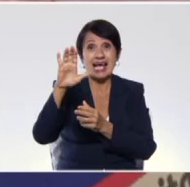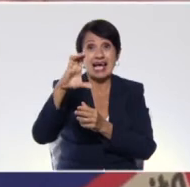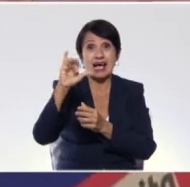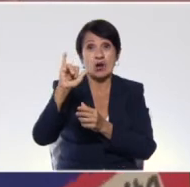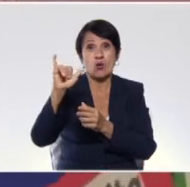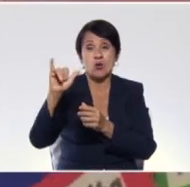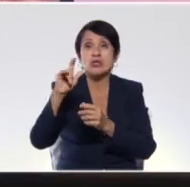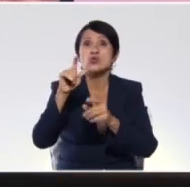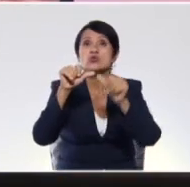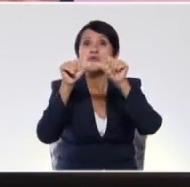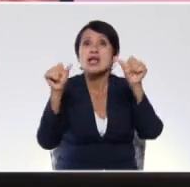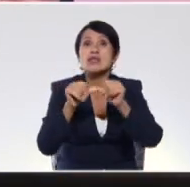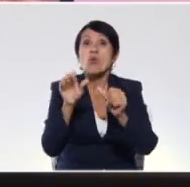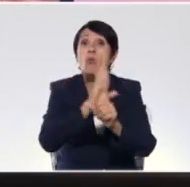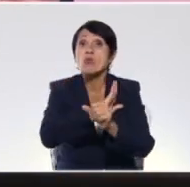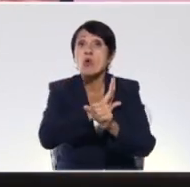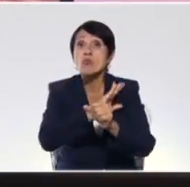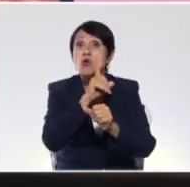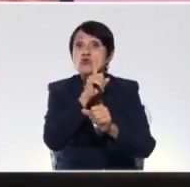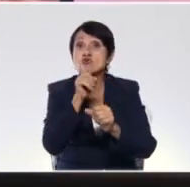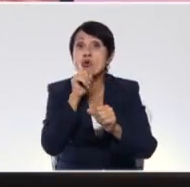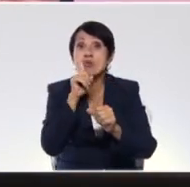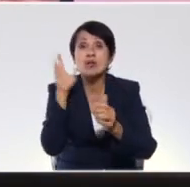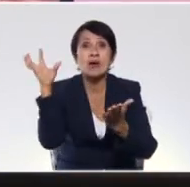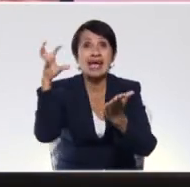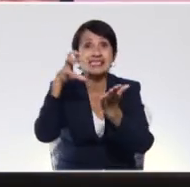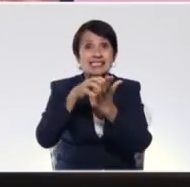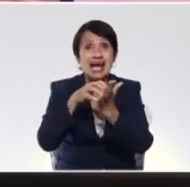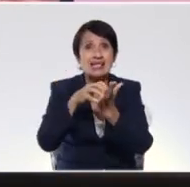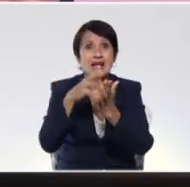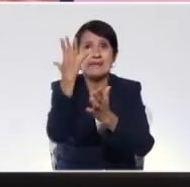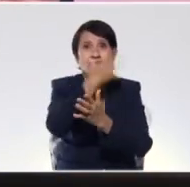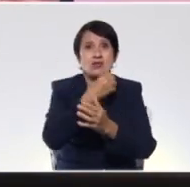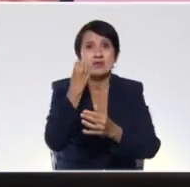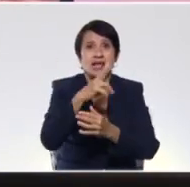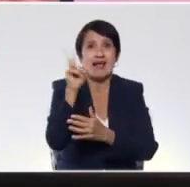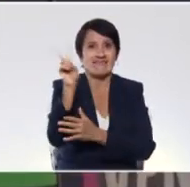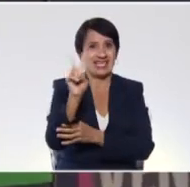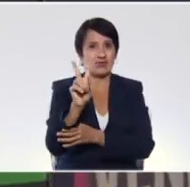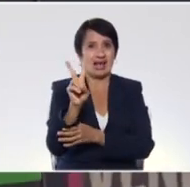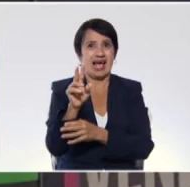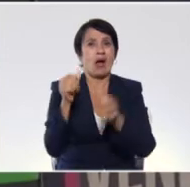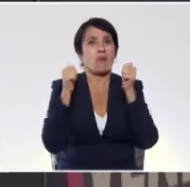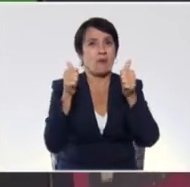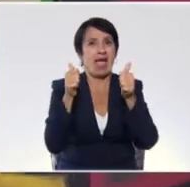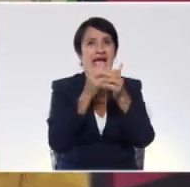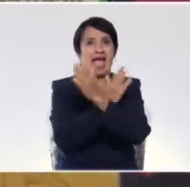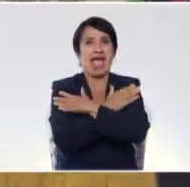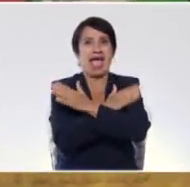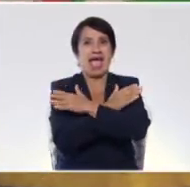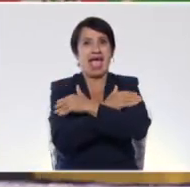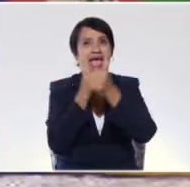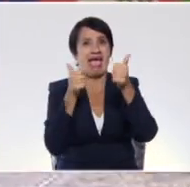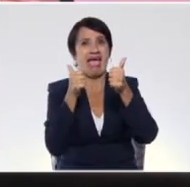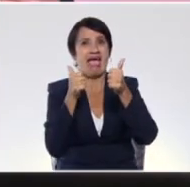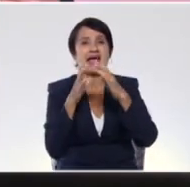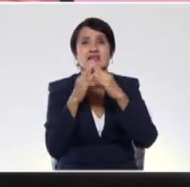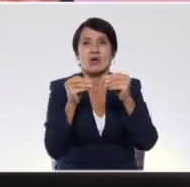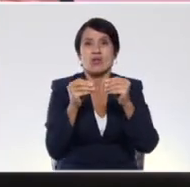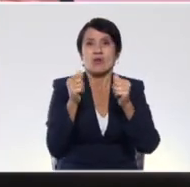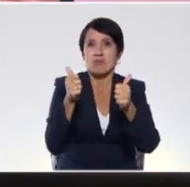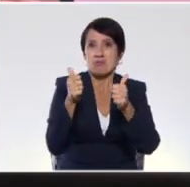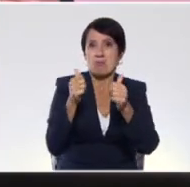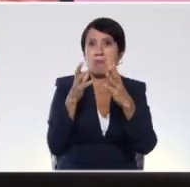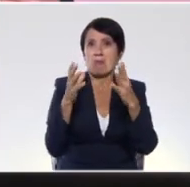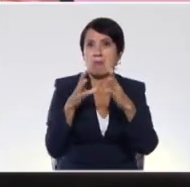sustantivo propio y es el nombre de un estado de nuestra hermosa Venezuela. Correcto. Muy bien. Son las palabras muy,